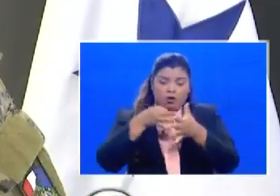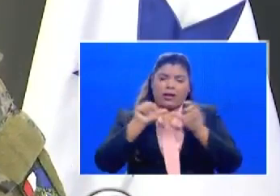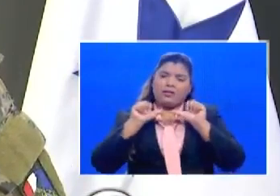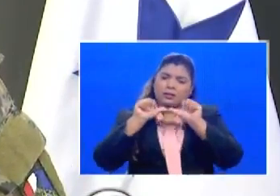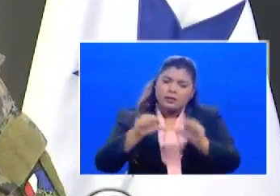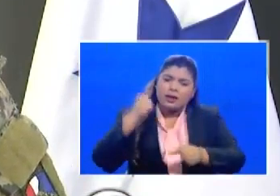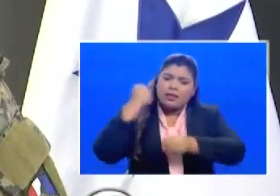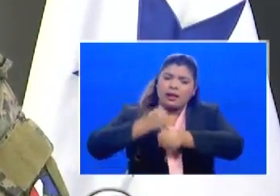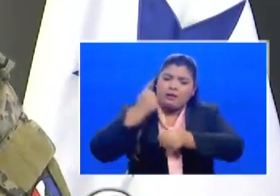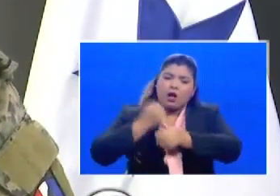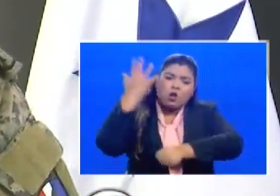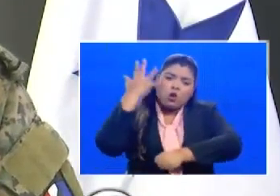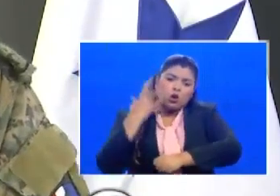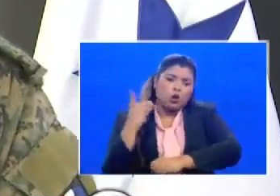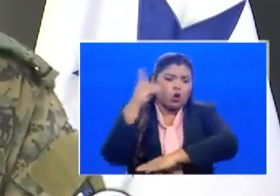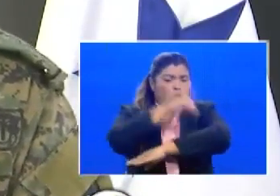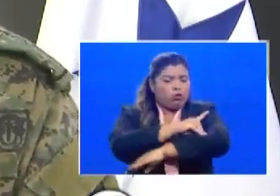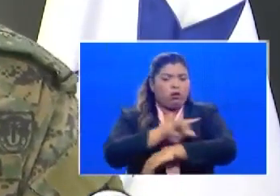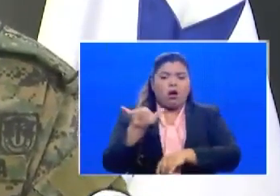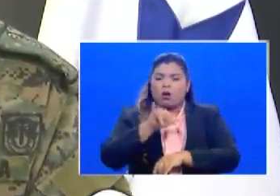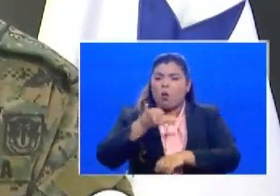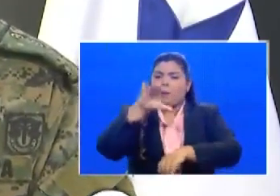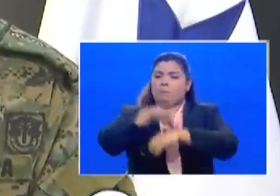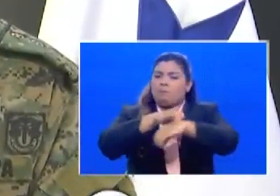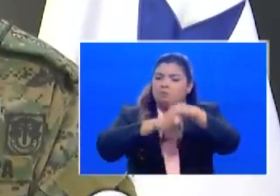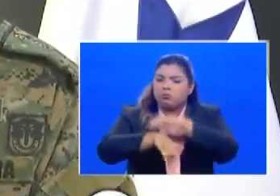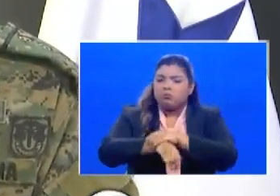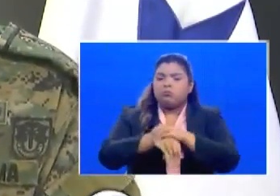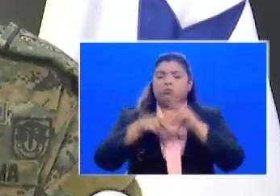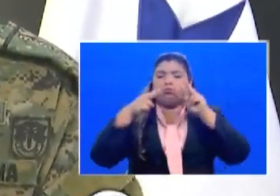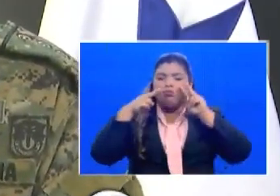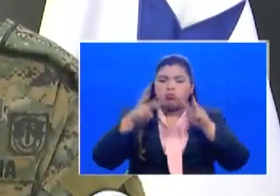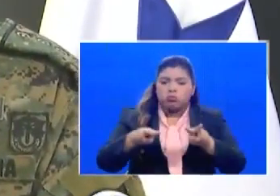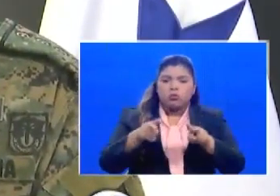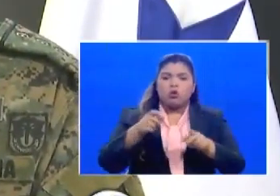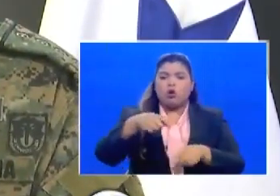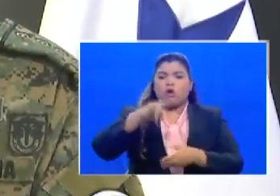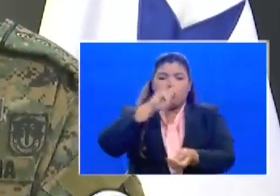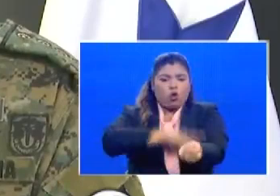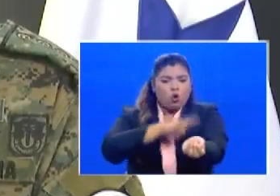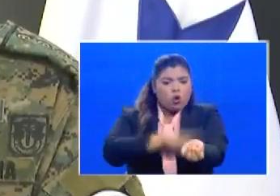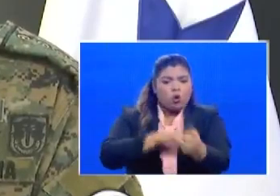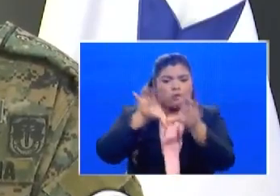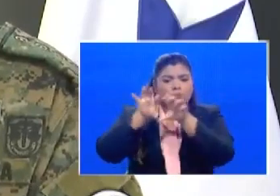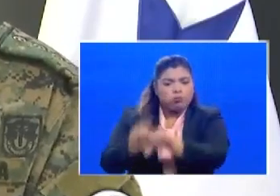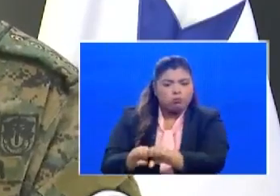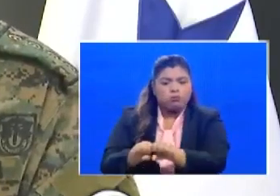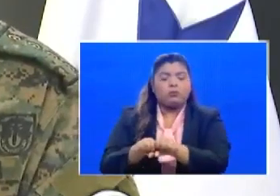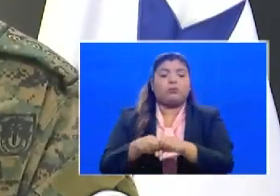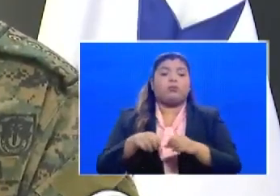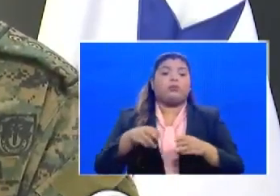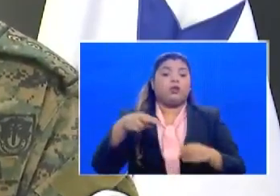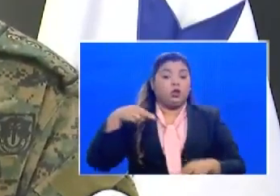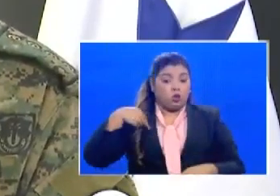cotidianos como aprehensiones e incautaciones recientemente hemos presentado en los medios de